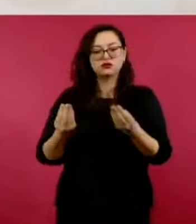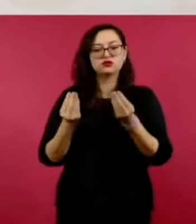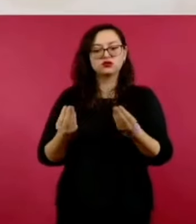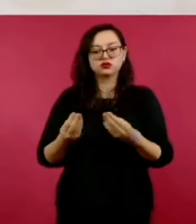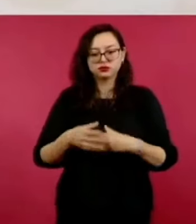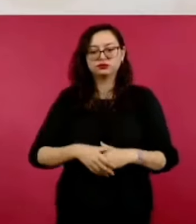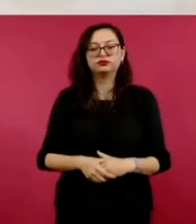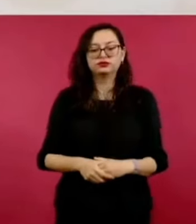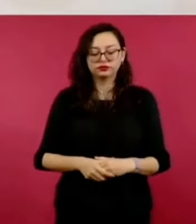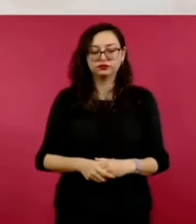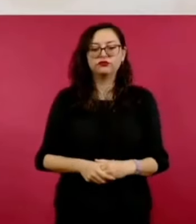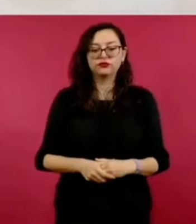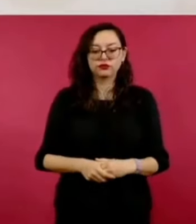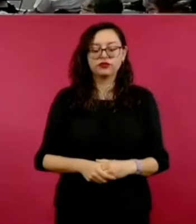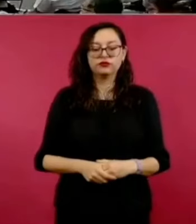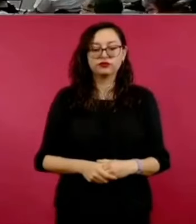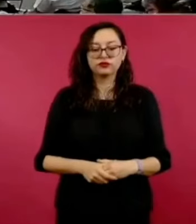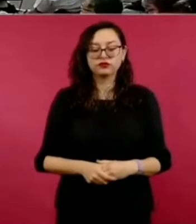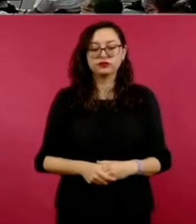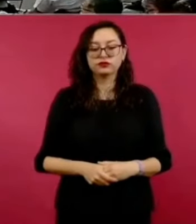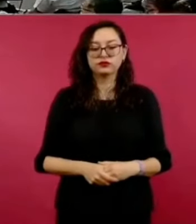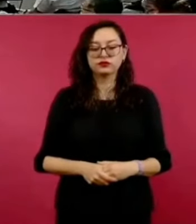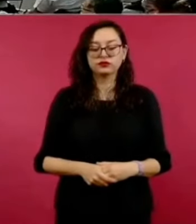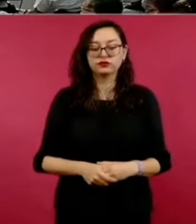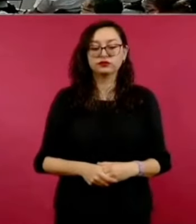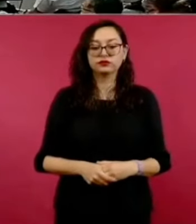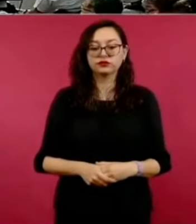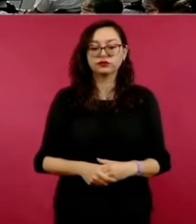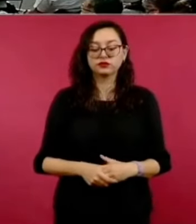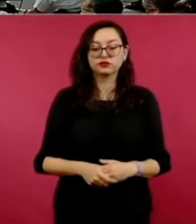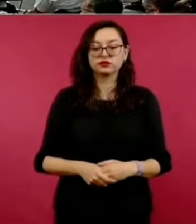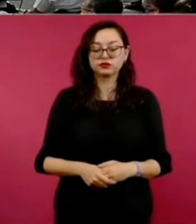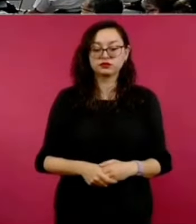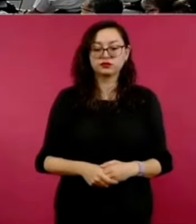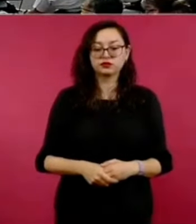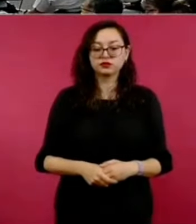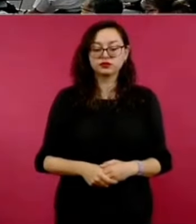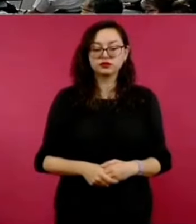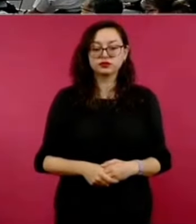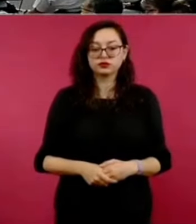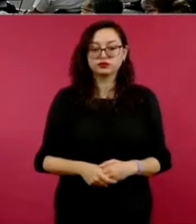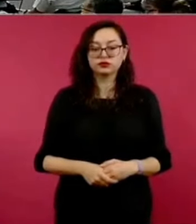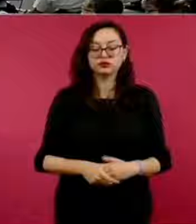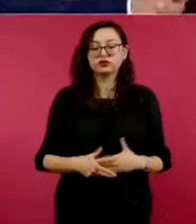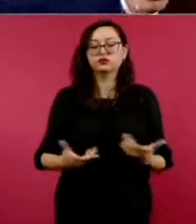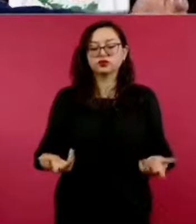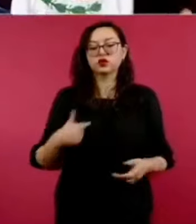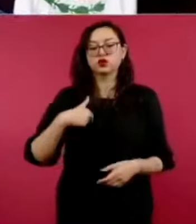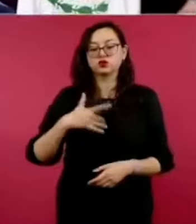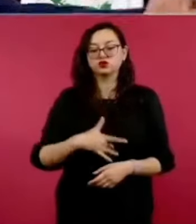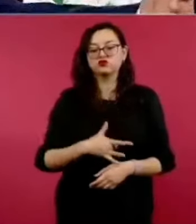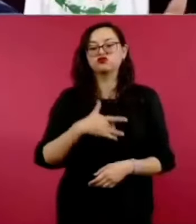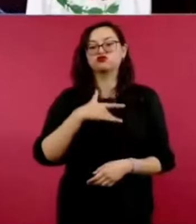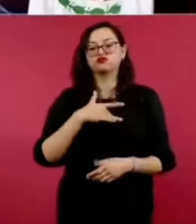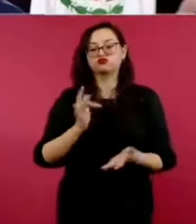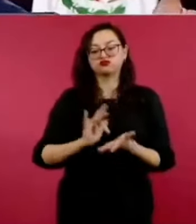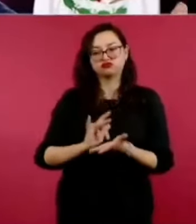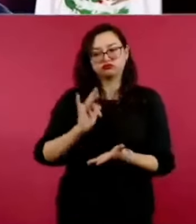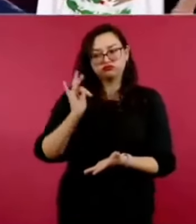Es un agradecimiento porque